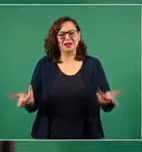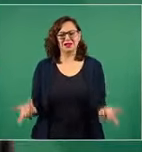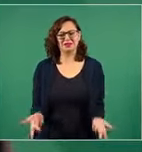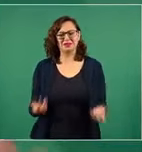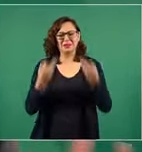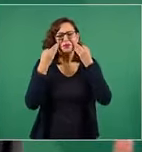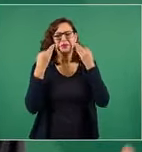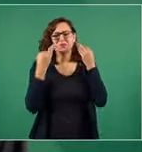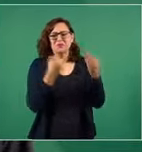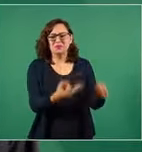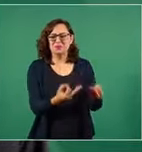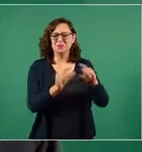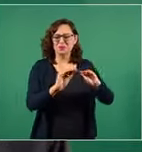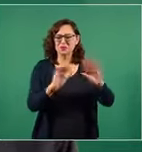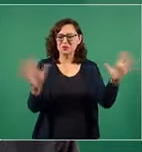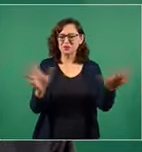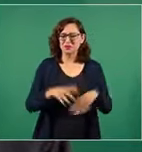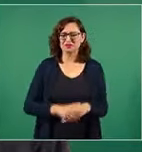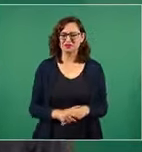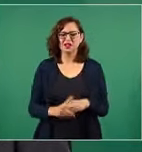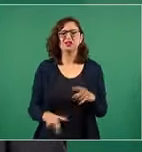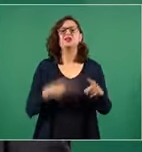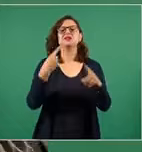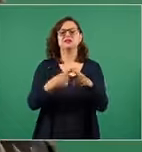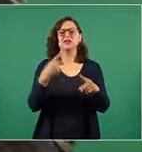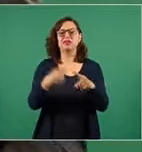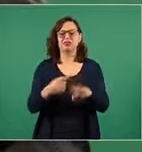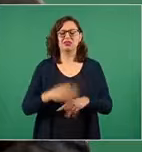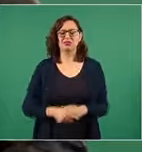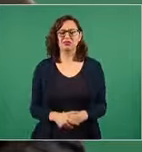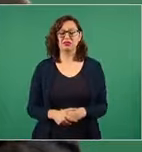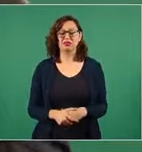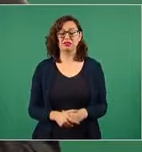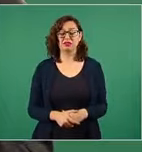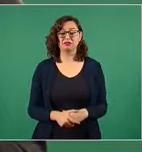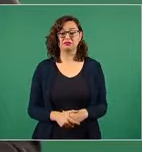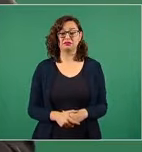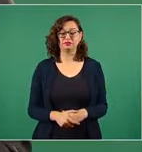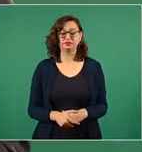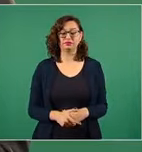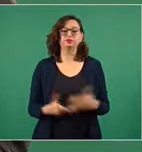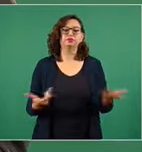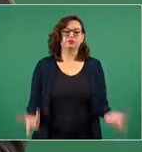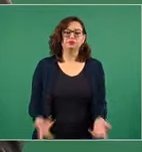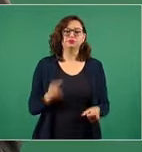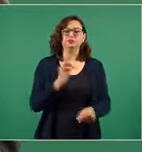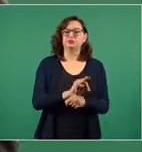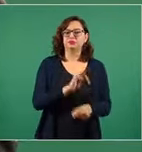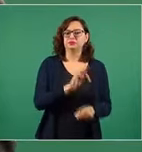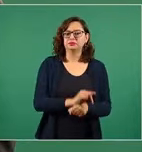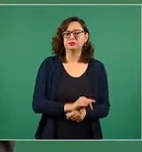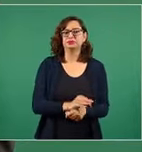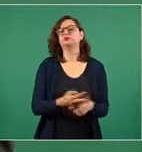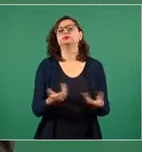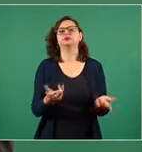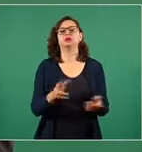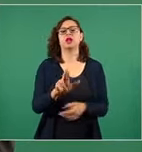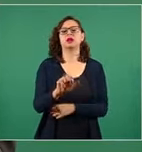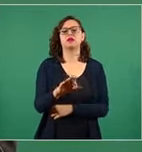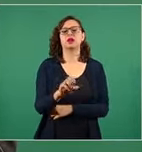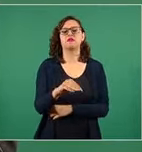¿Quiénes fueron los que hicieron tos? Pues el Reforma, los